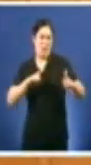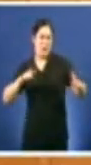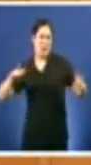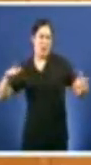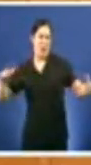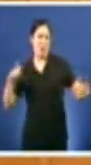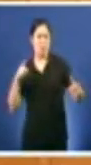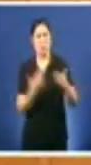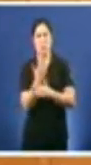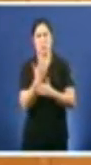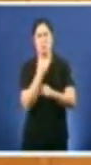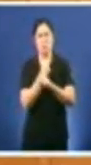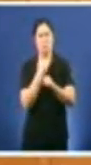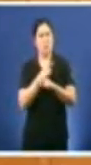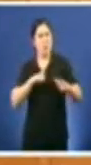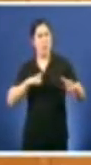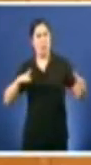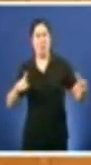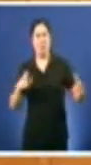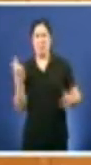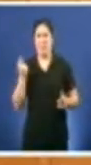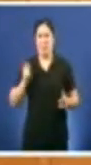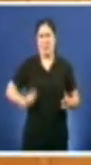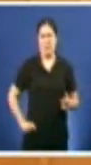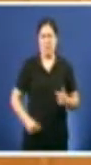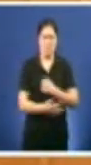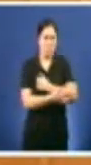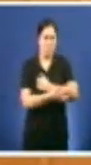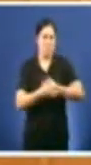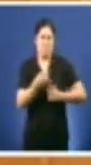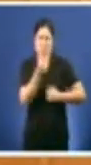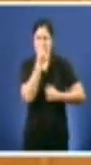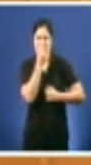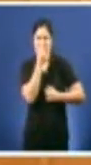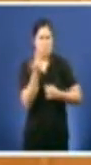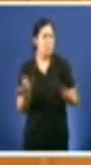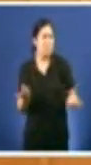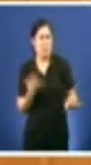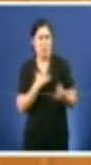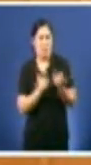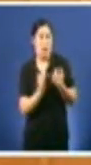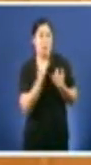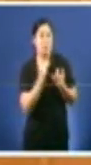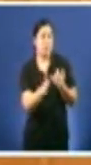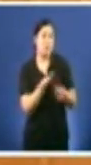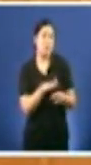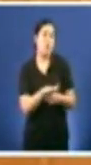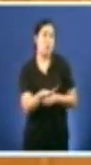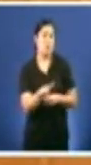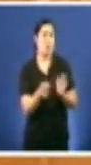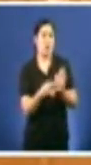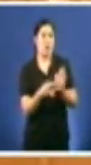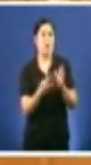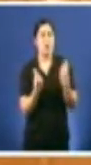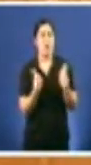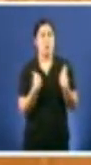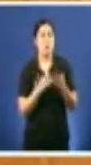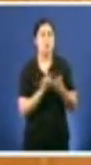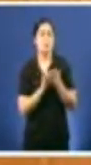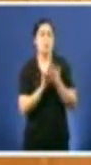miseria que repercuten na calidad asistencial que se presta os pacientes despois claro temos